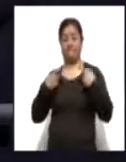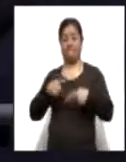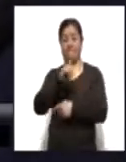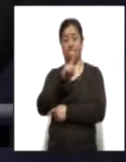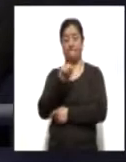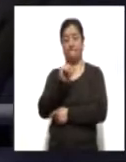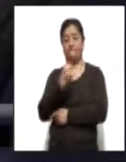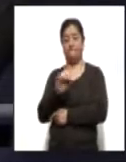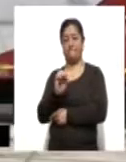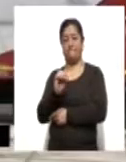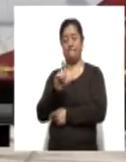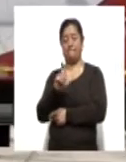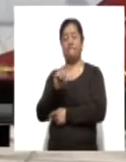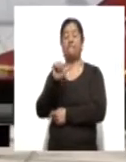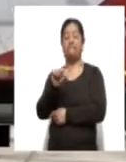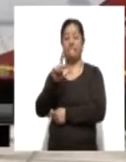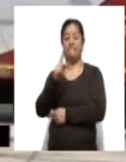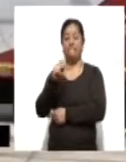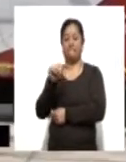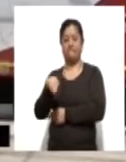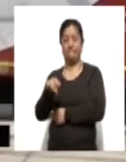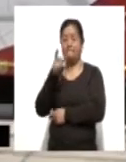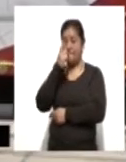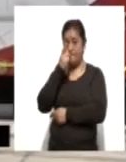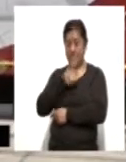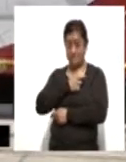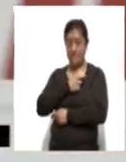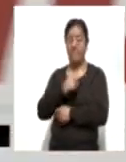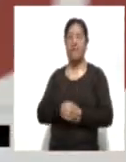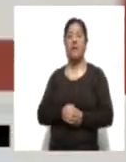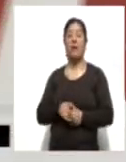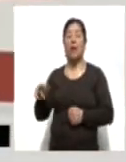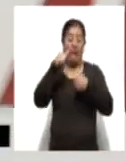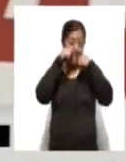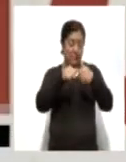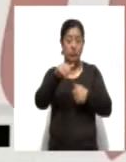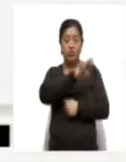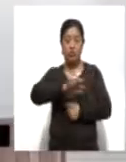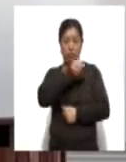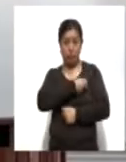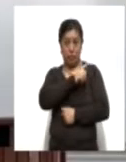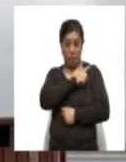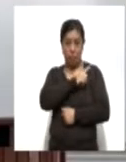Zúñiga, reconoció las acciones que desarrolla el gobierno del estado en atención de la salud de la población.